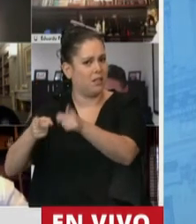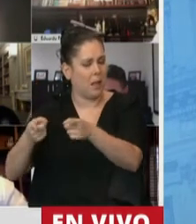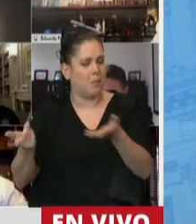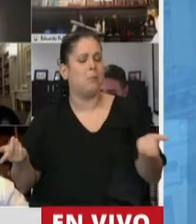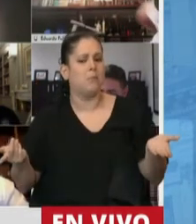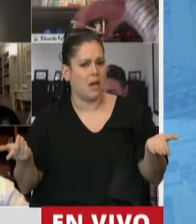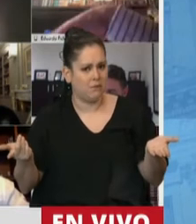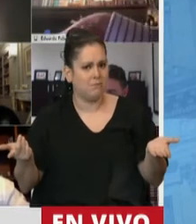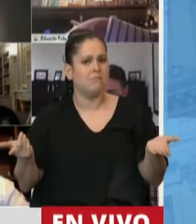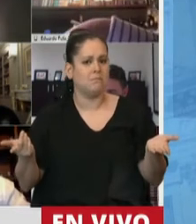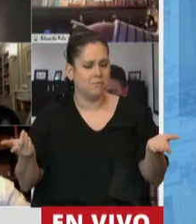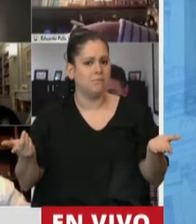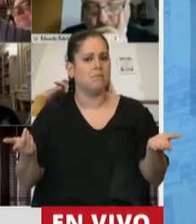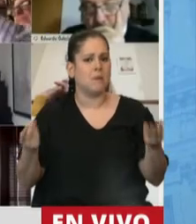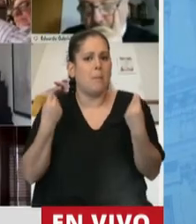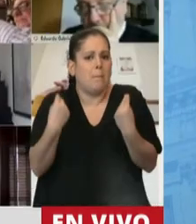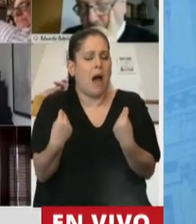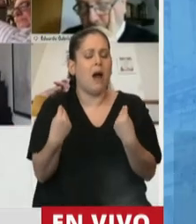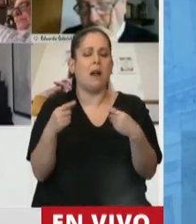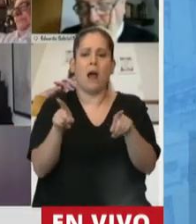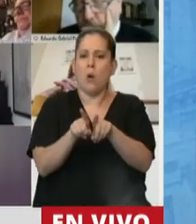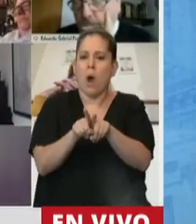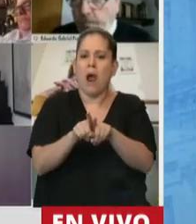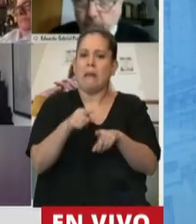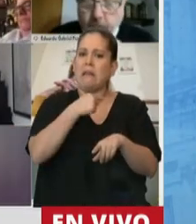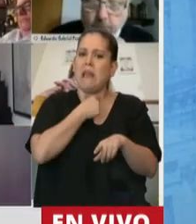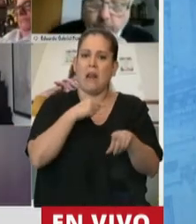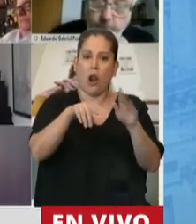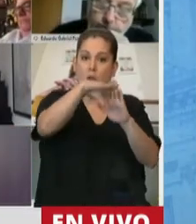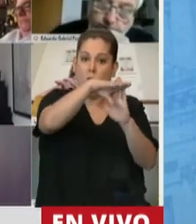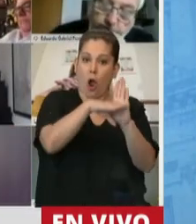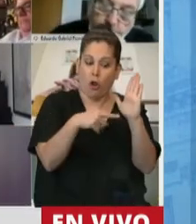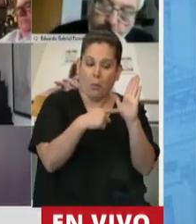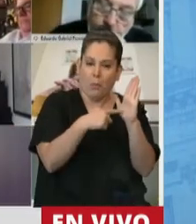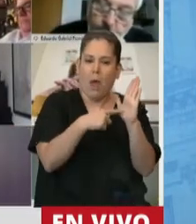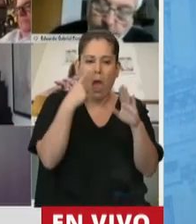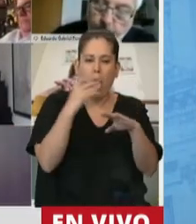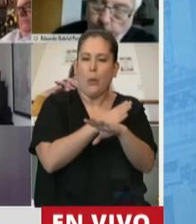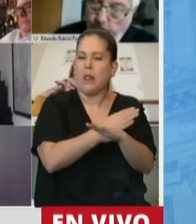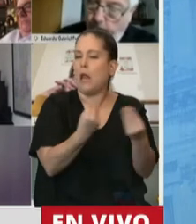se evite algo o se intenta evitar algo en esta norma que es